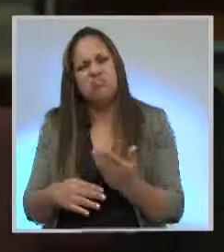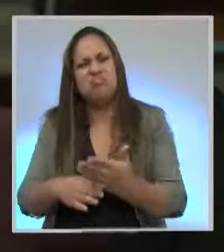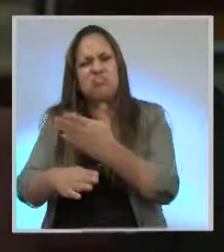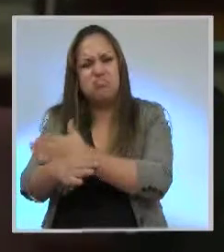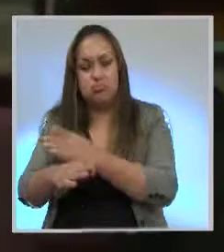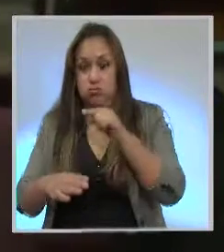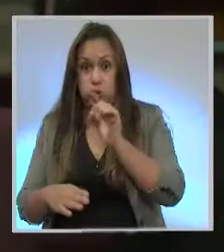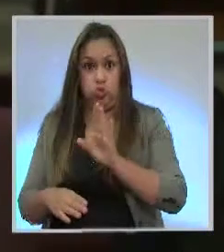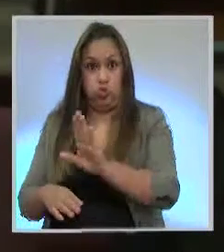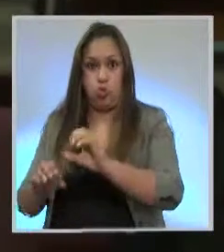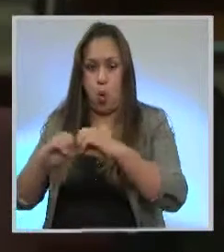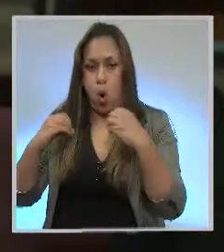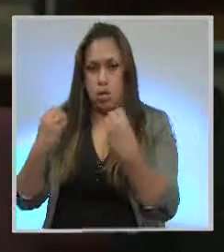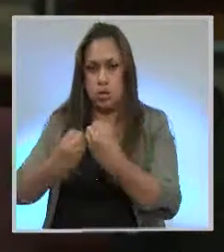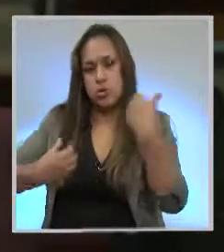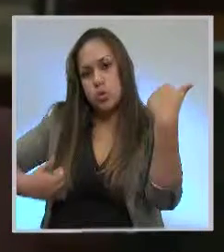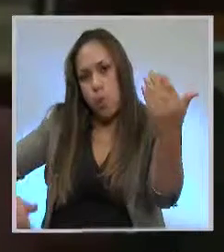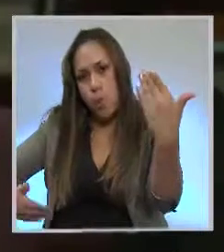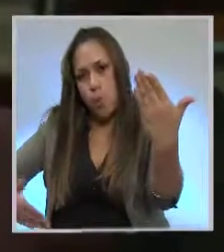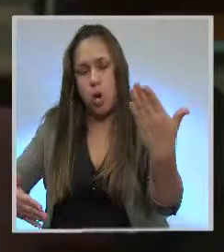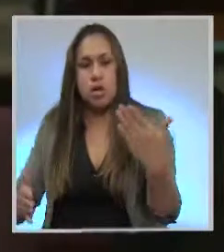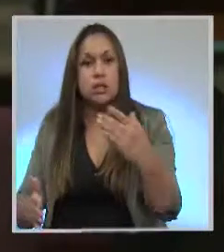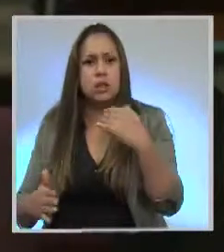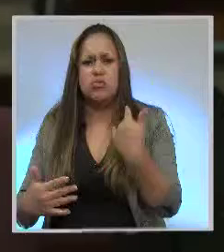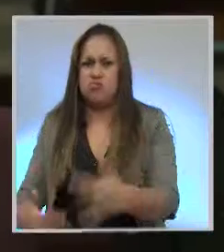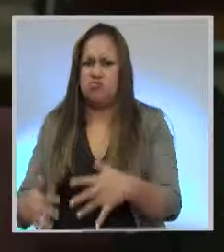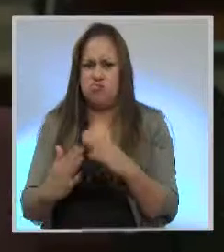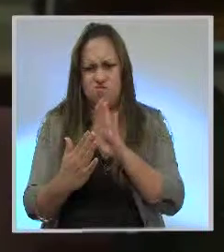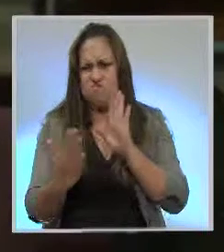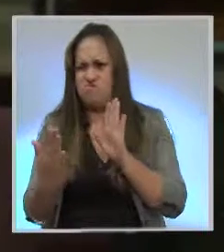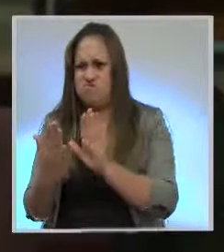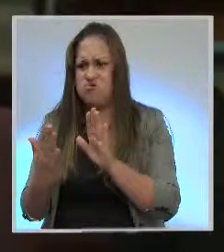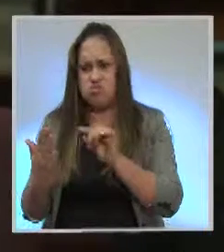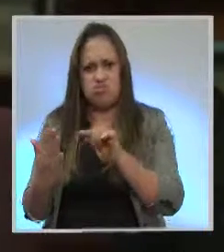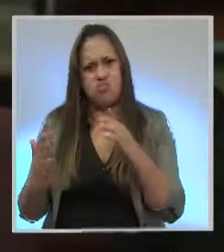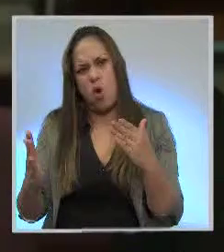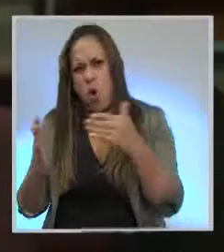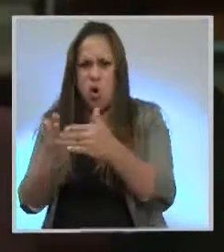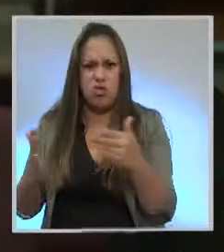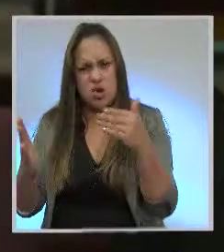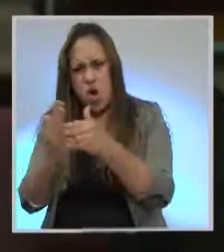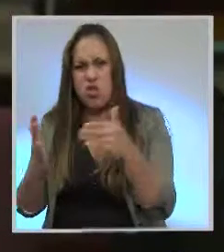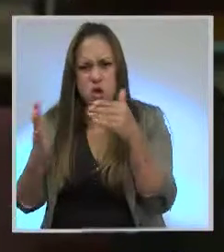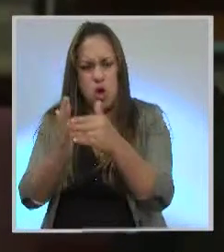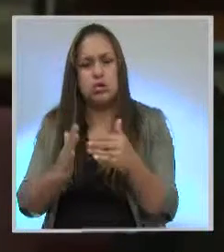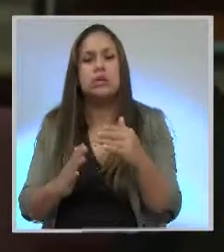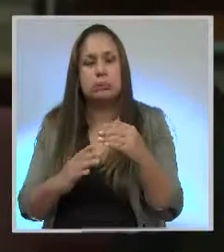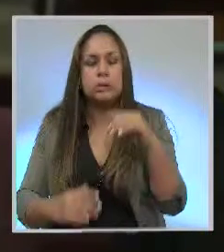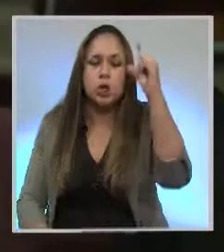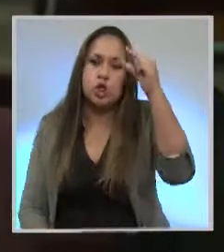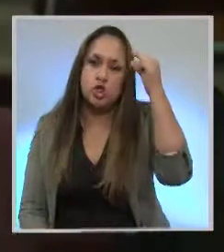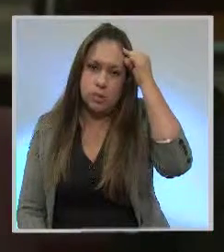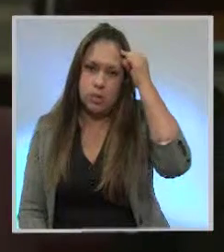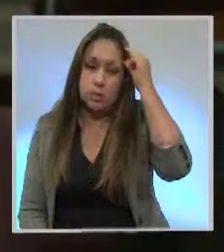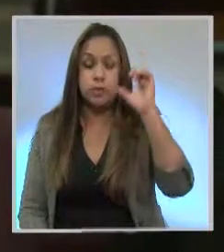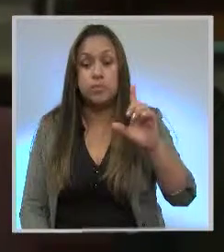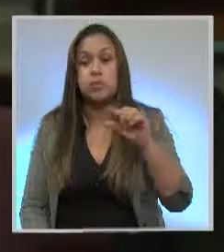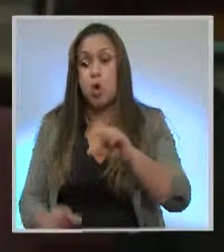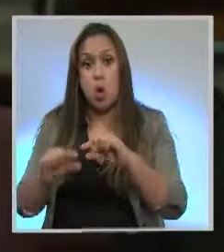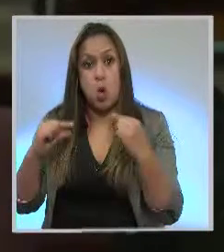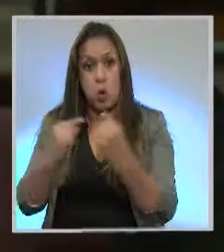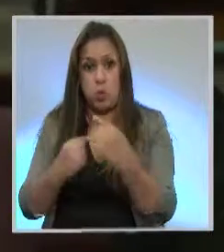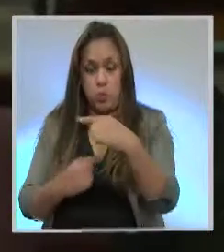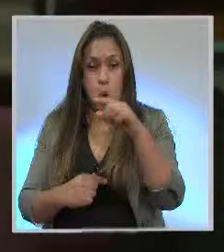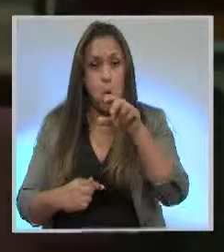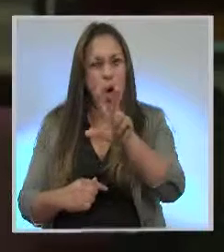por esta organización política frente a varias decisiones adoptadas por el gobierno y Alianza País. Para Creo es insuficiente el